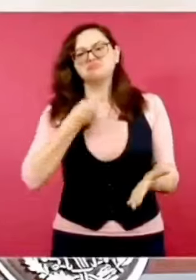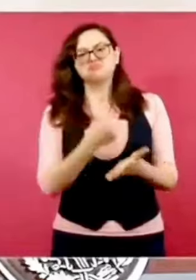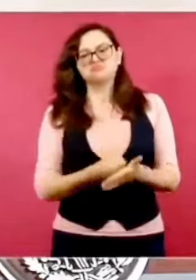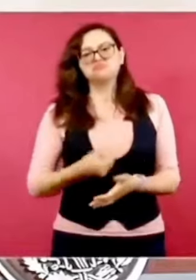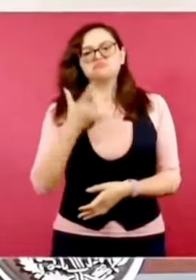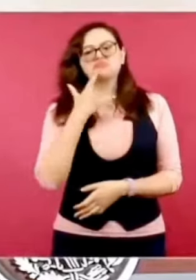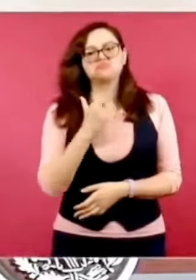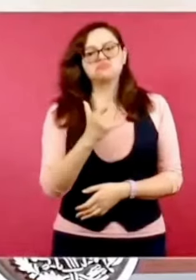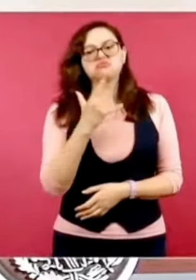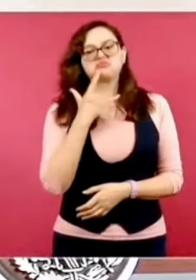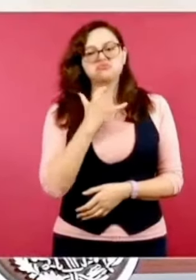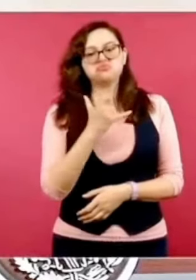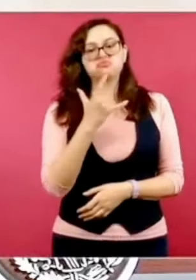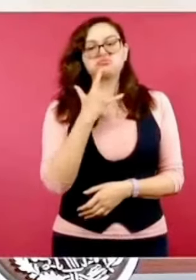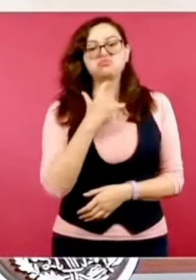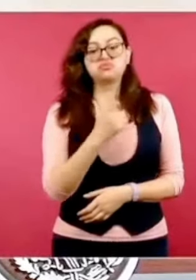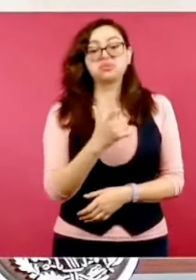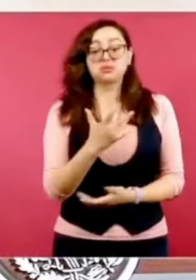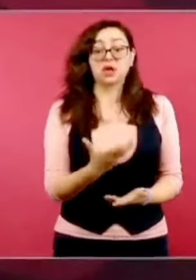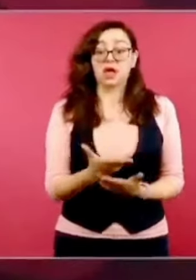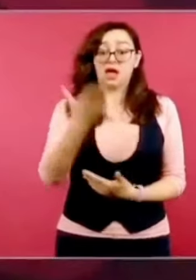nosotros ayudamos a la CENTE